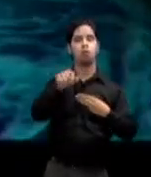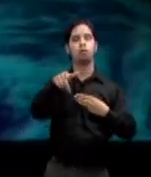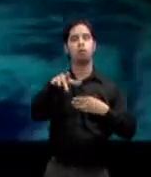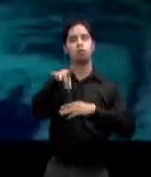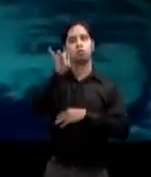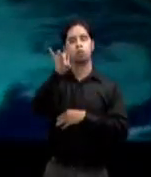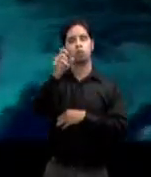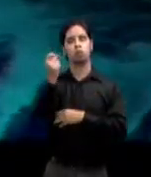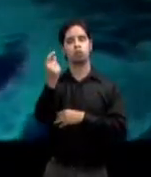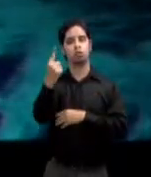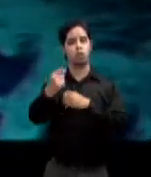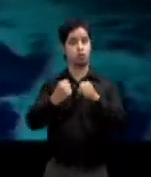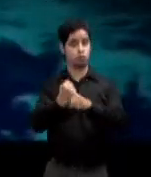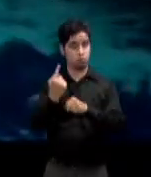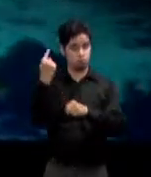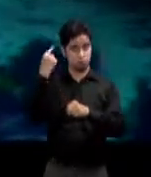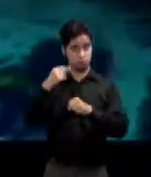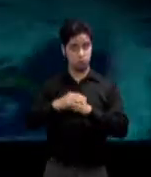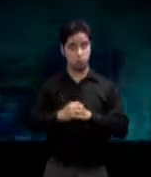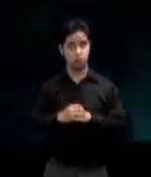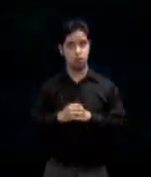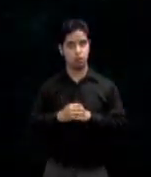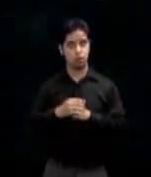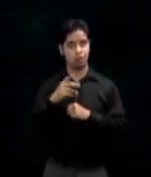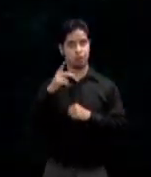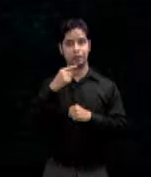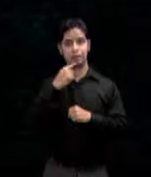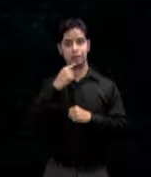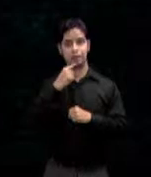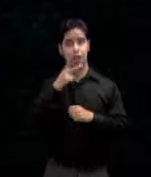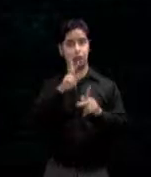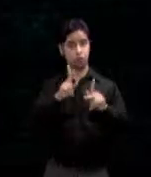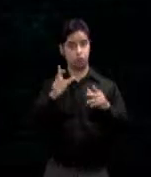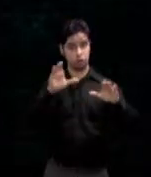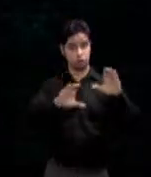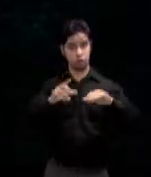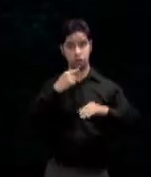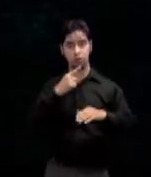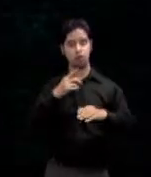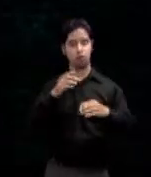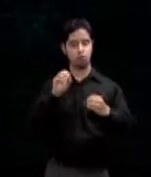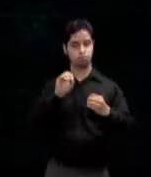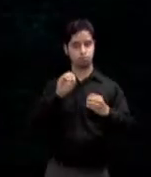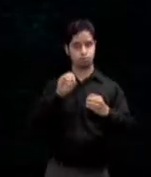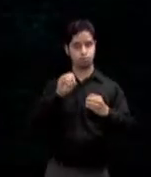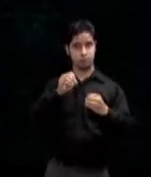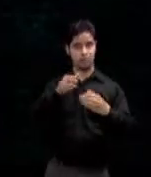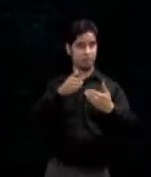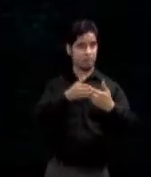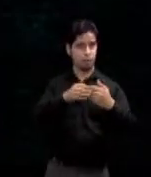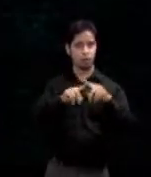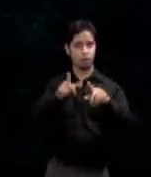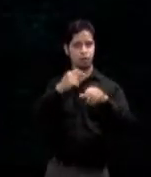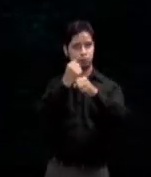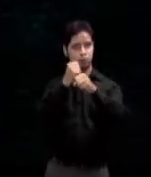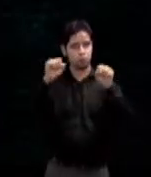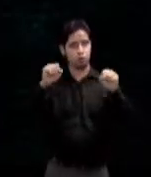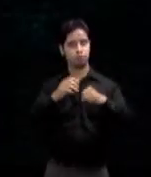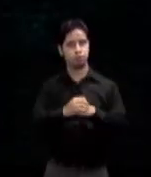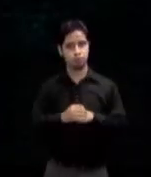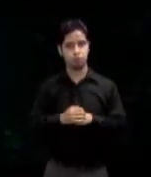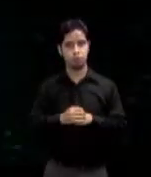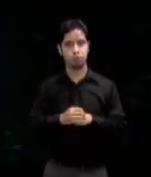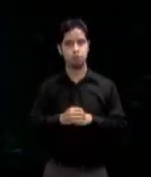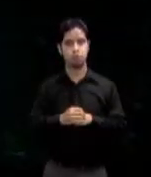expertos aseguran que su distancia entre nuestro planeta va a ser bastante segura ya que será, equivale a tres veces la distancia entre el planeta